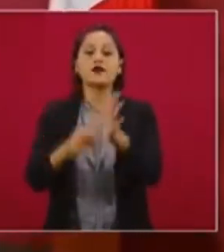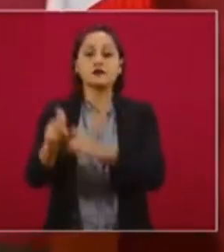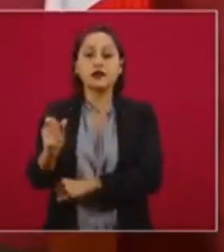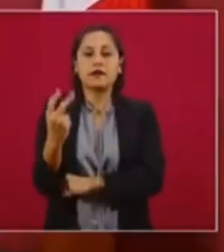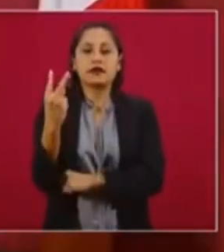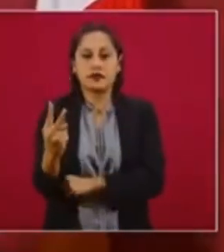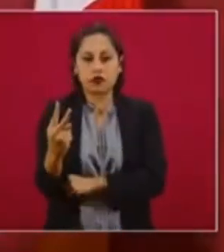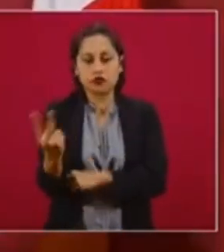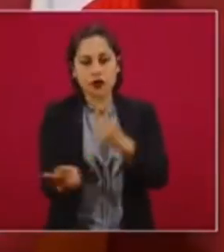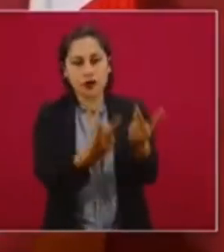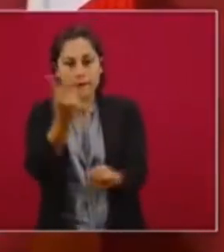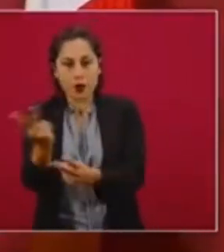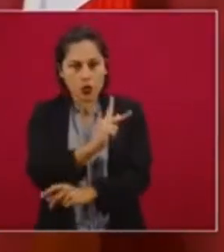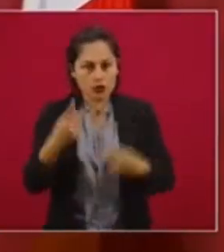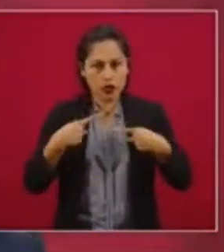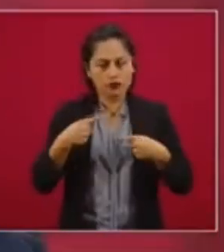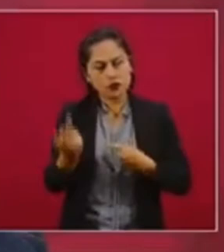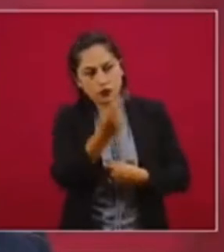que renuncie el presidente?